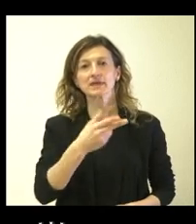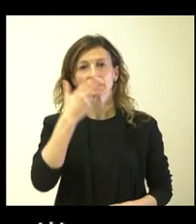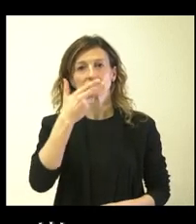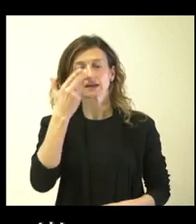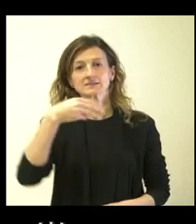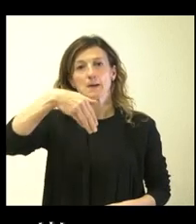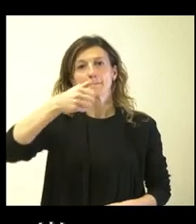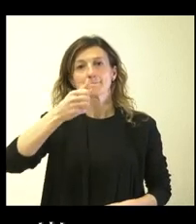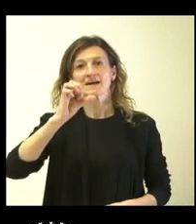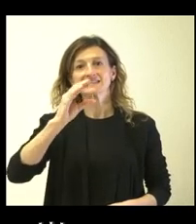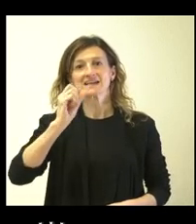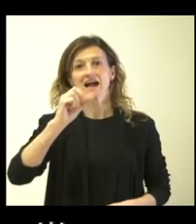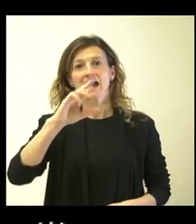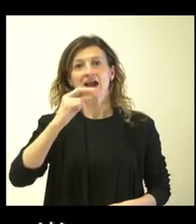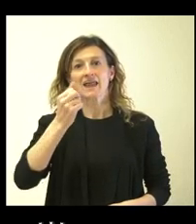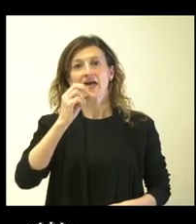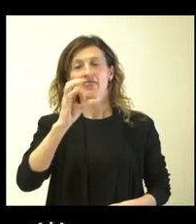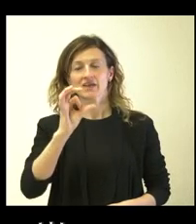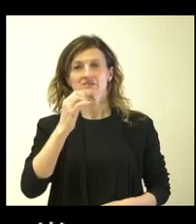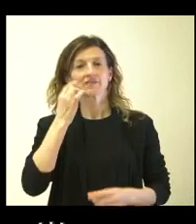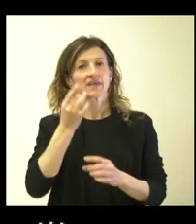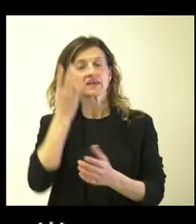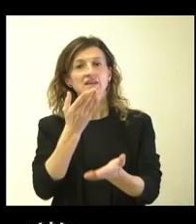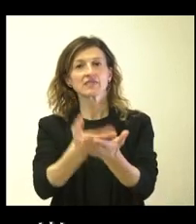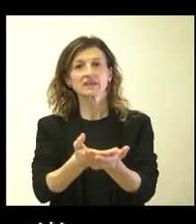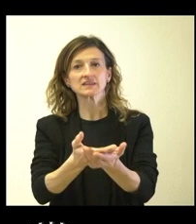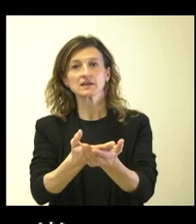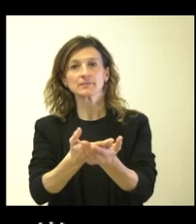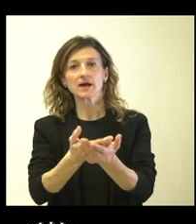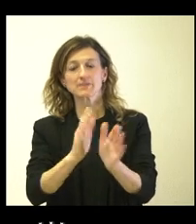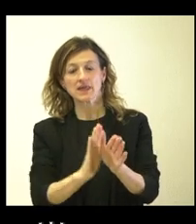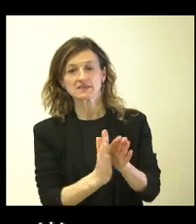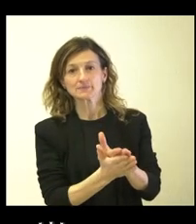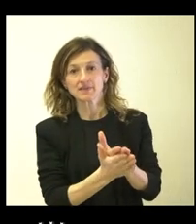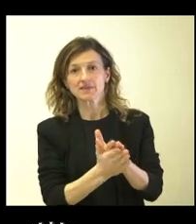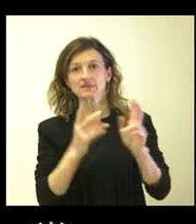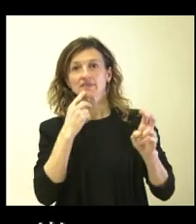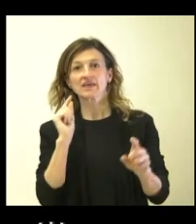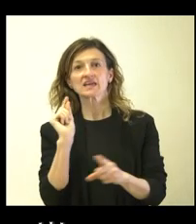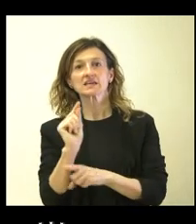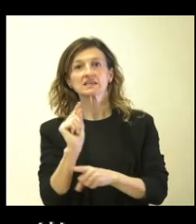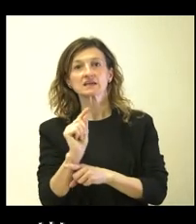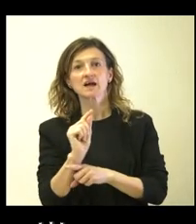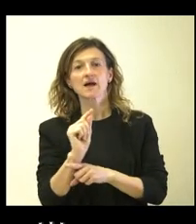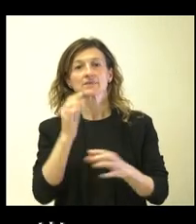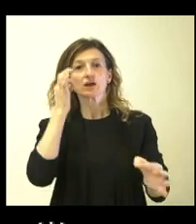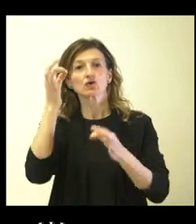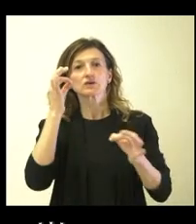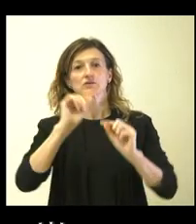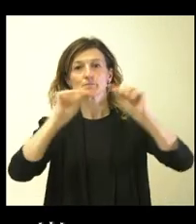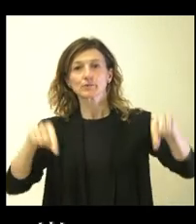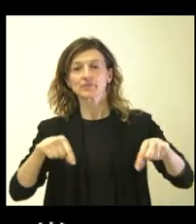hubo en su momento, cuando se puso en marcha la iniciativa, cuando se incógnete una crítica que, en concreto de la provincia de León,